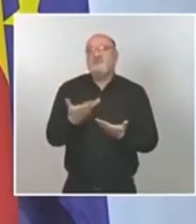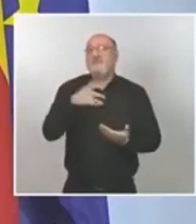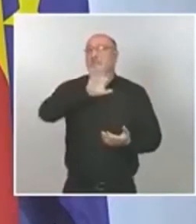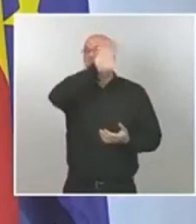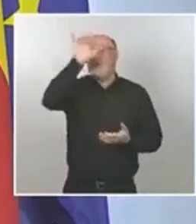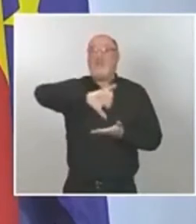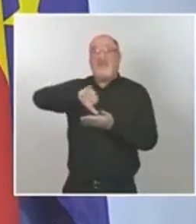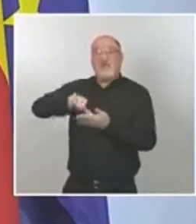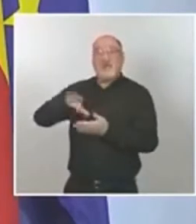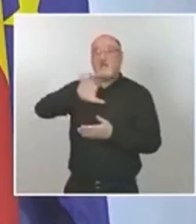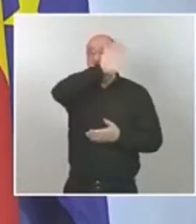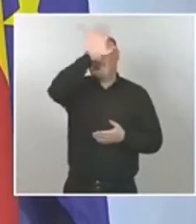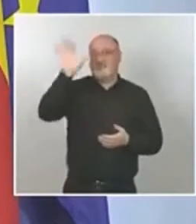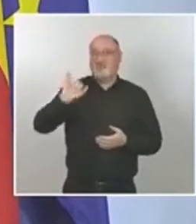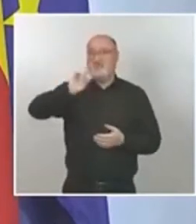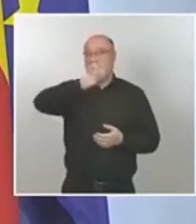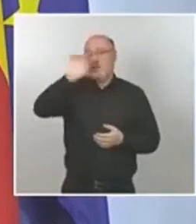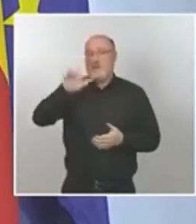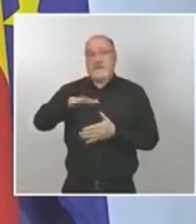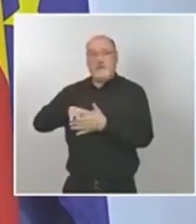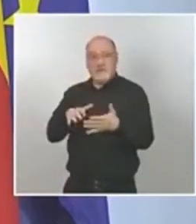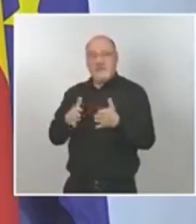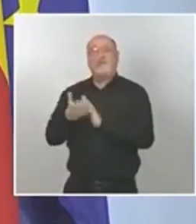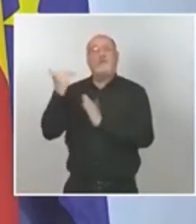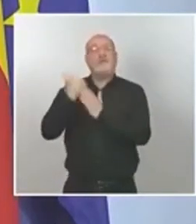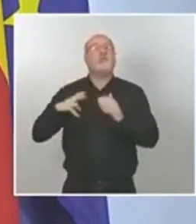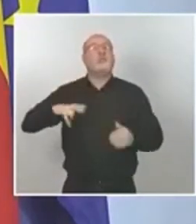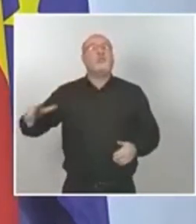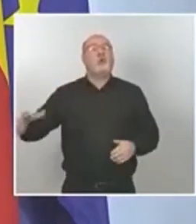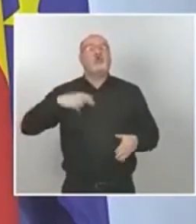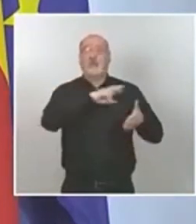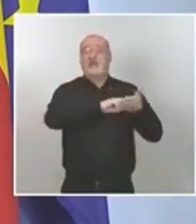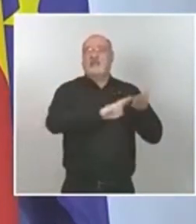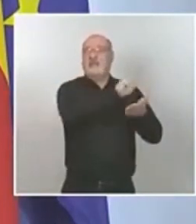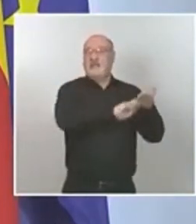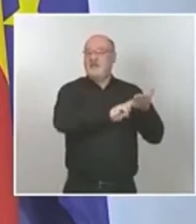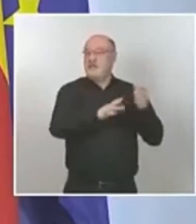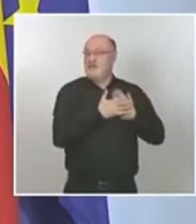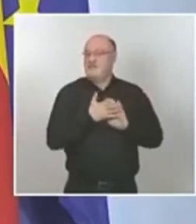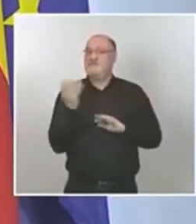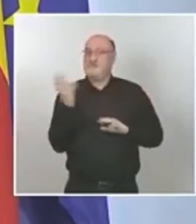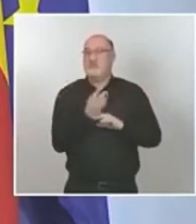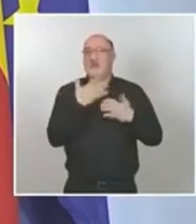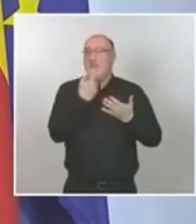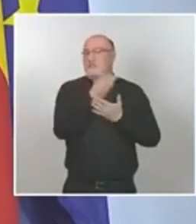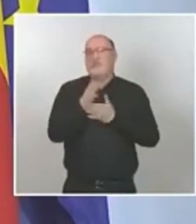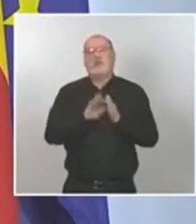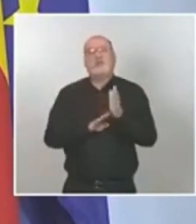entorno en los que la mayoría exceptuando Portugal y Reino Unido están en una clara tendencia ascendente